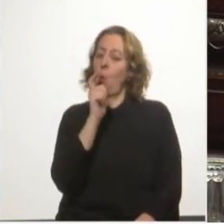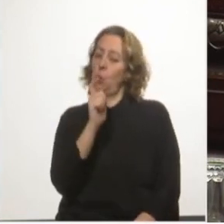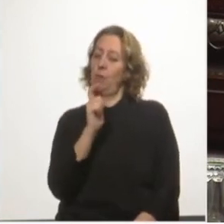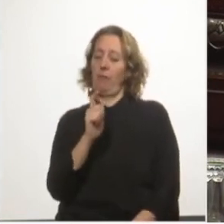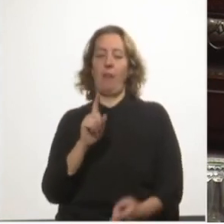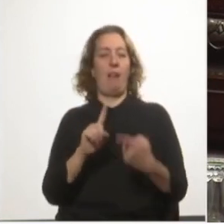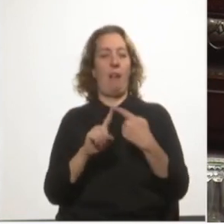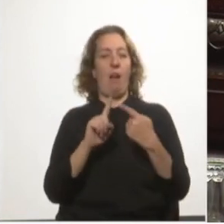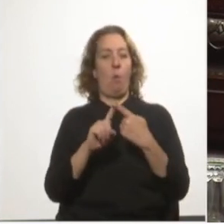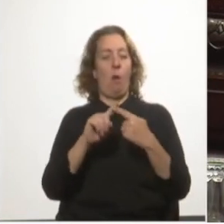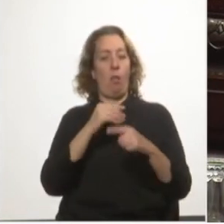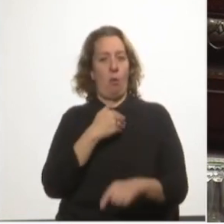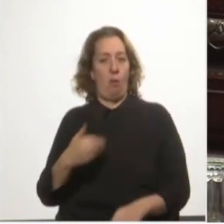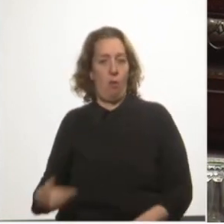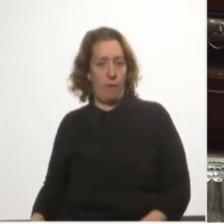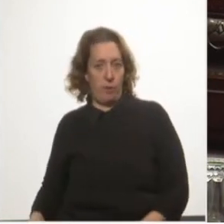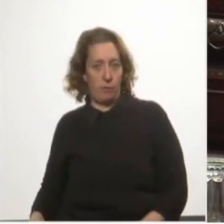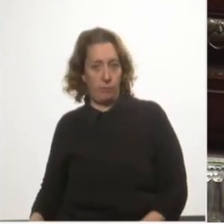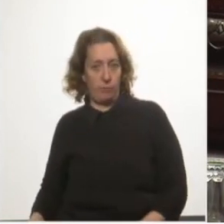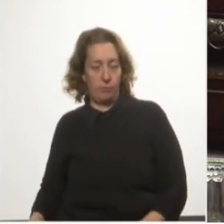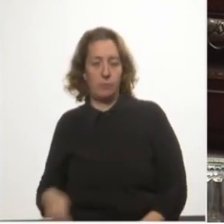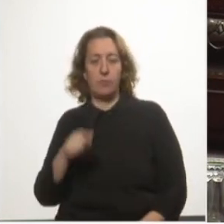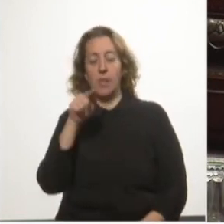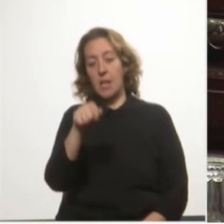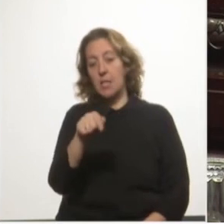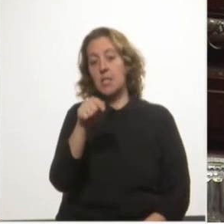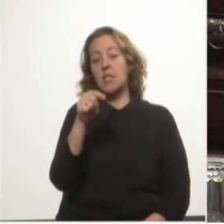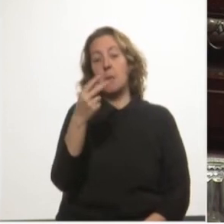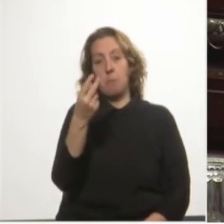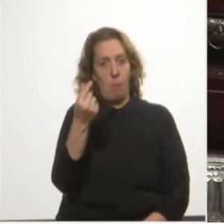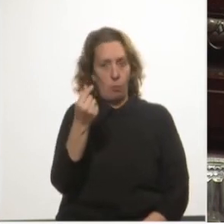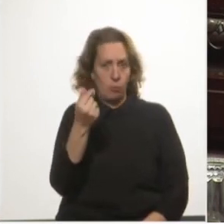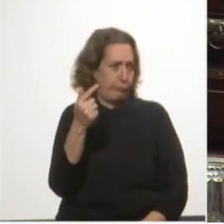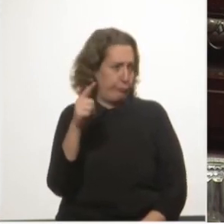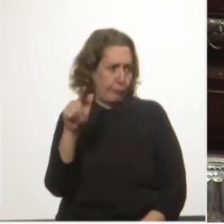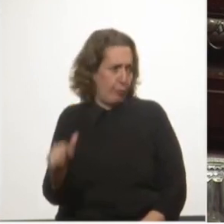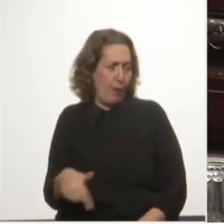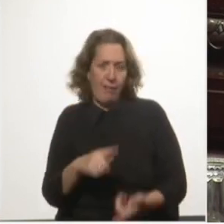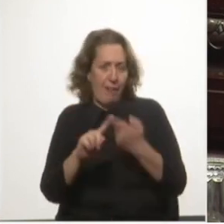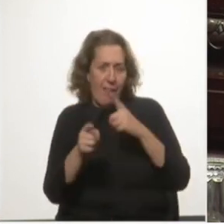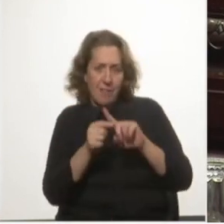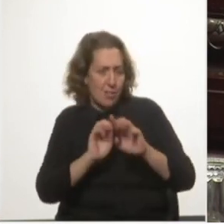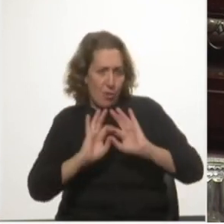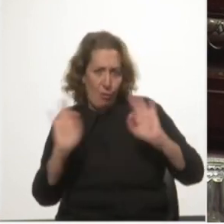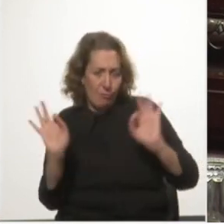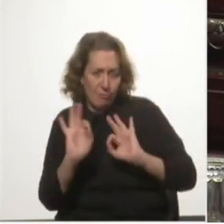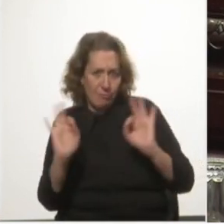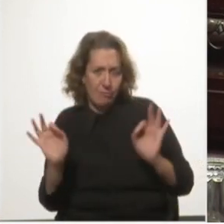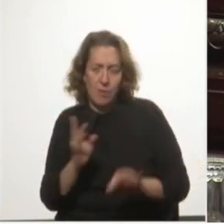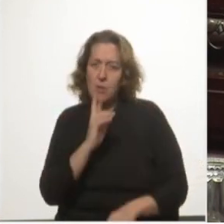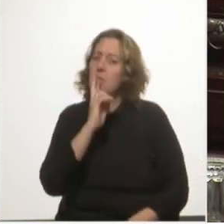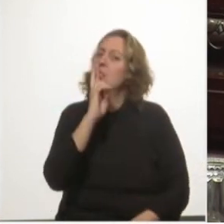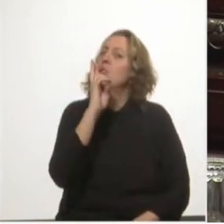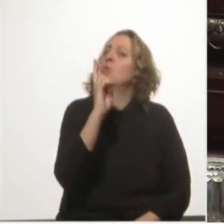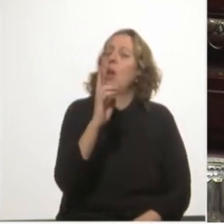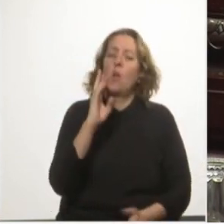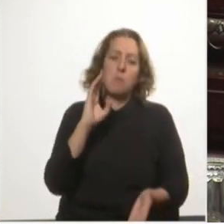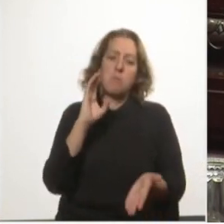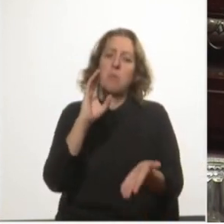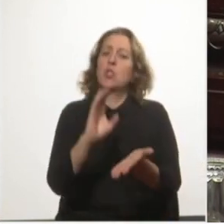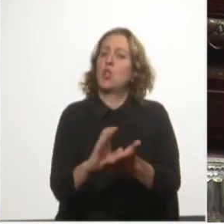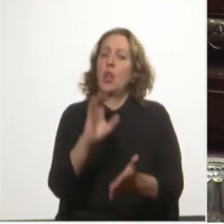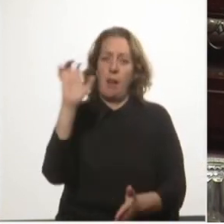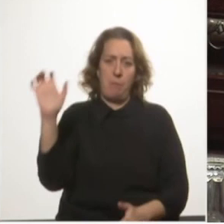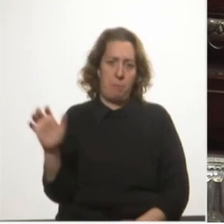con el gobierno. Ese monto no guarda relación alguna con los resultados e inversiones de la